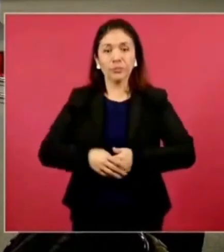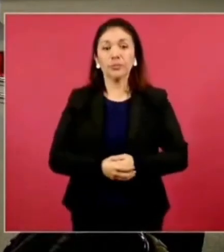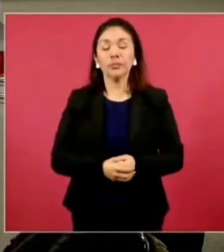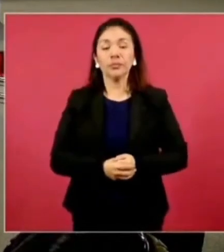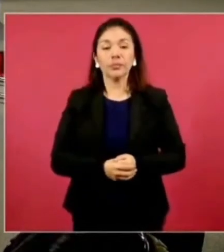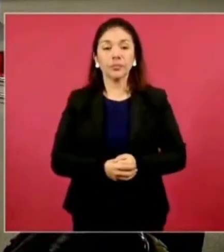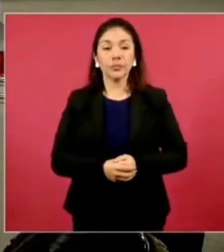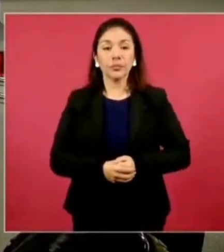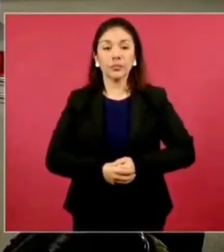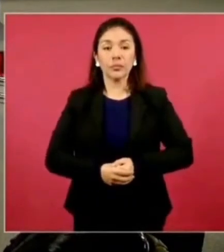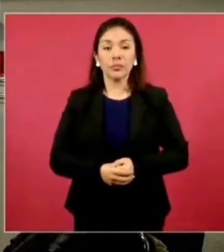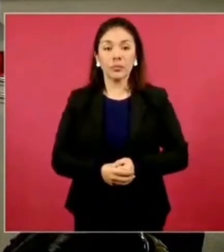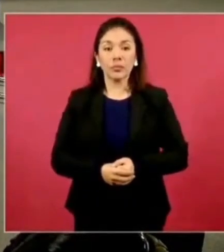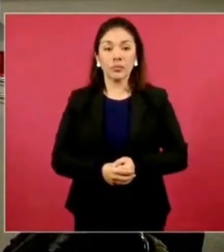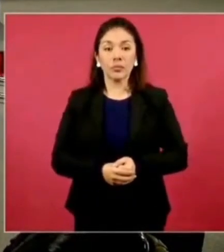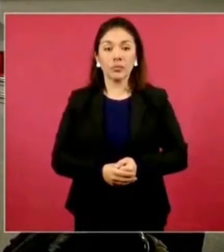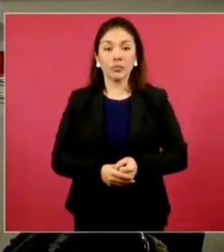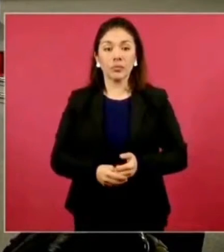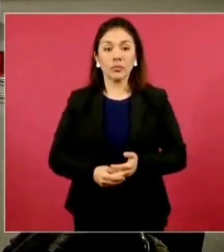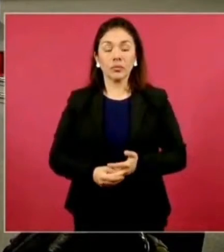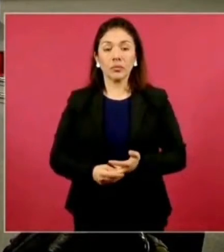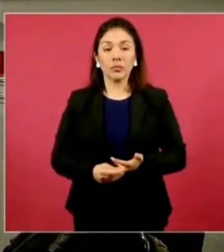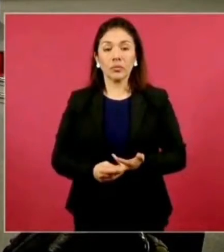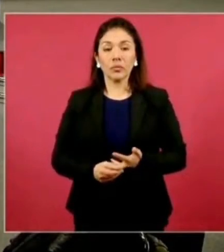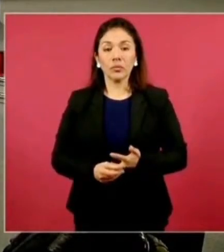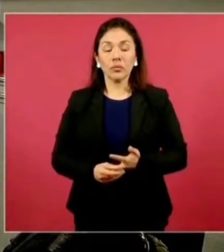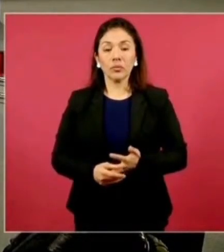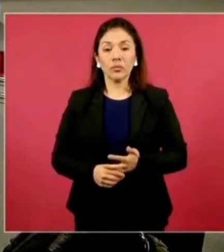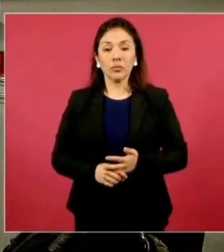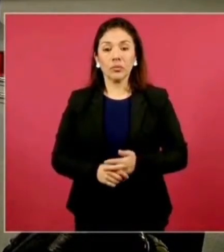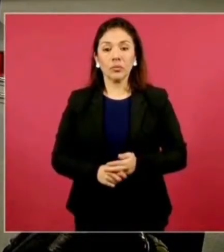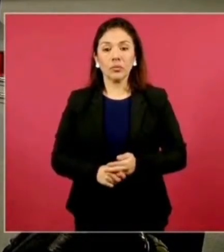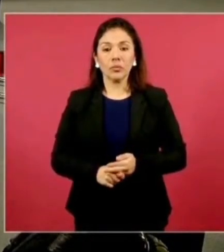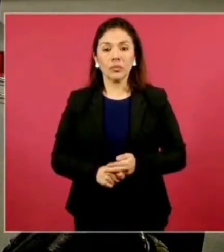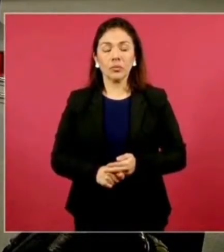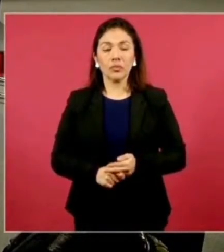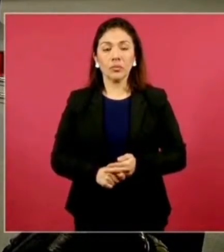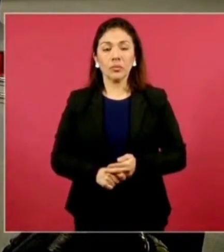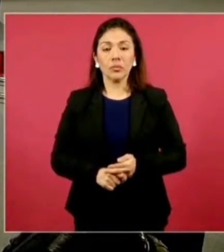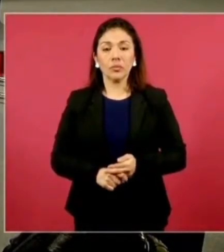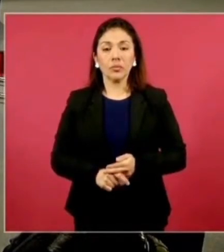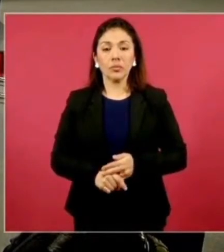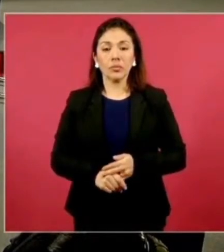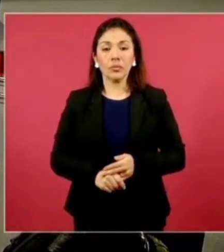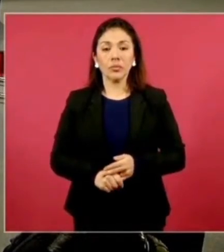vamos a ver,